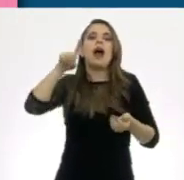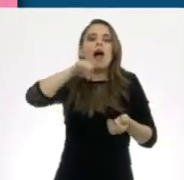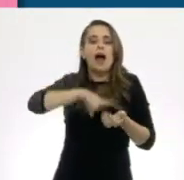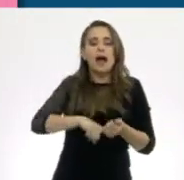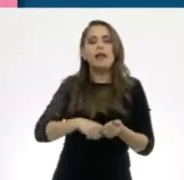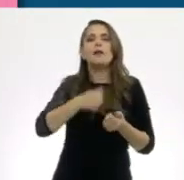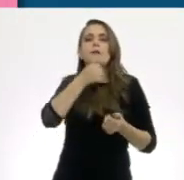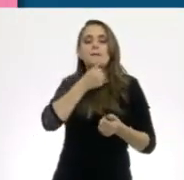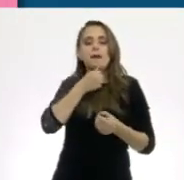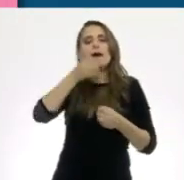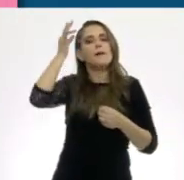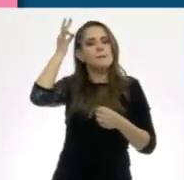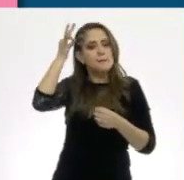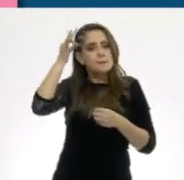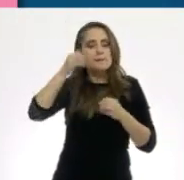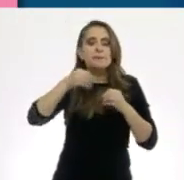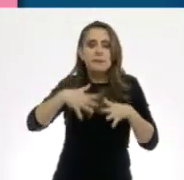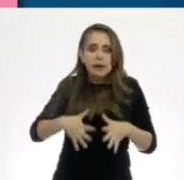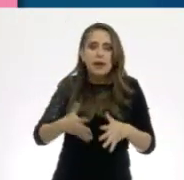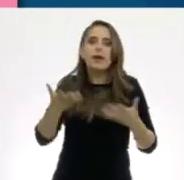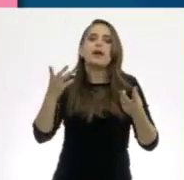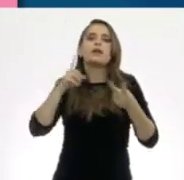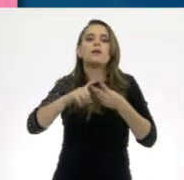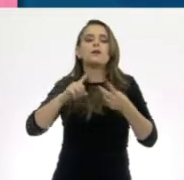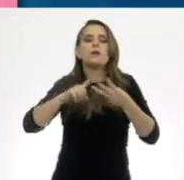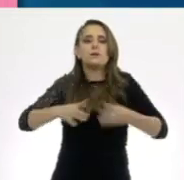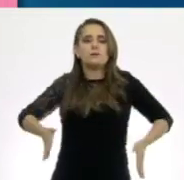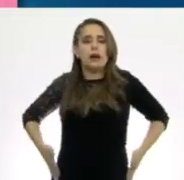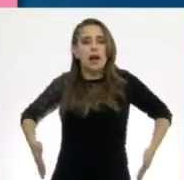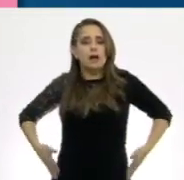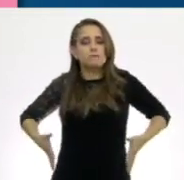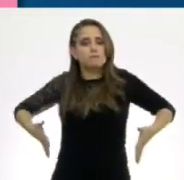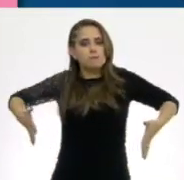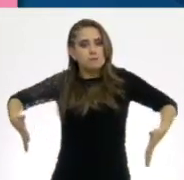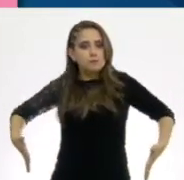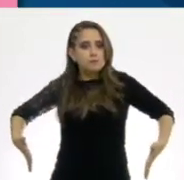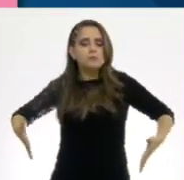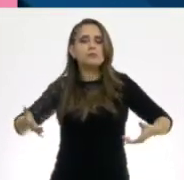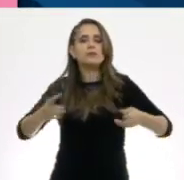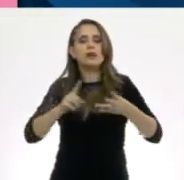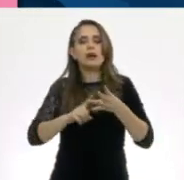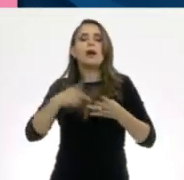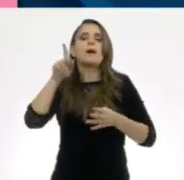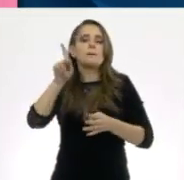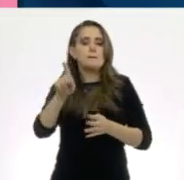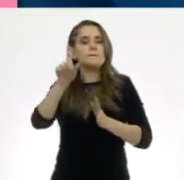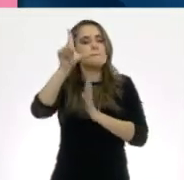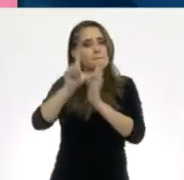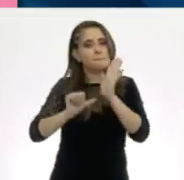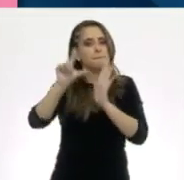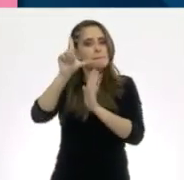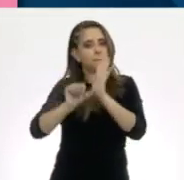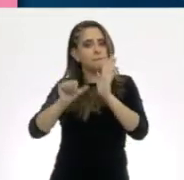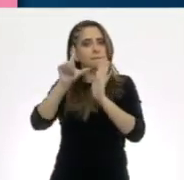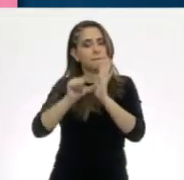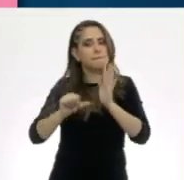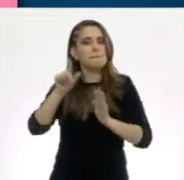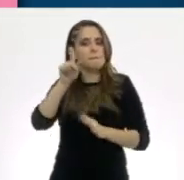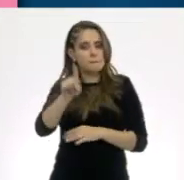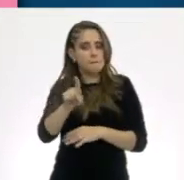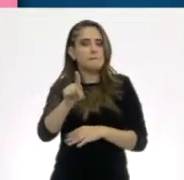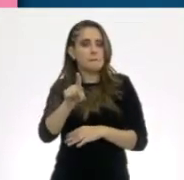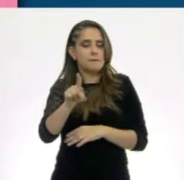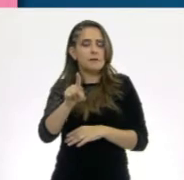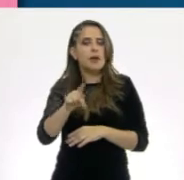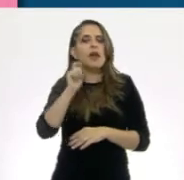el pubis, se ensanchan sus caderas y se presenta el ciclo menstrual. ¿Qué ocurre